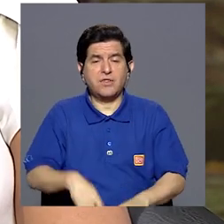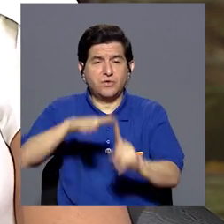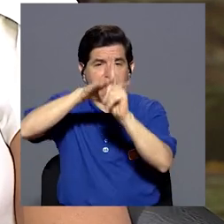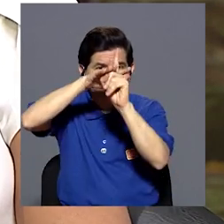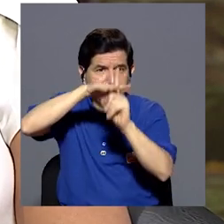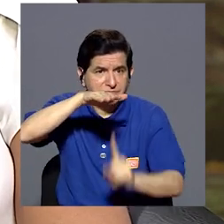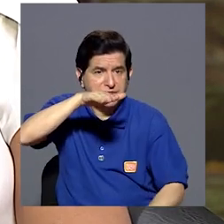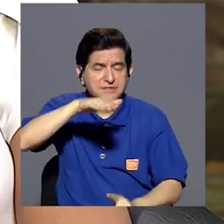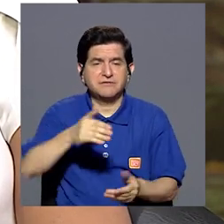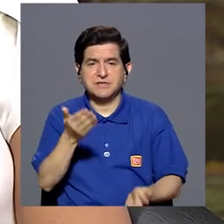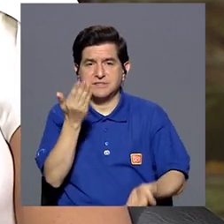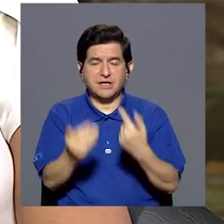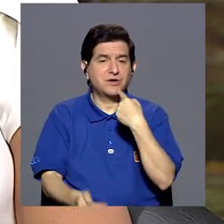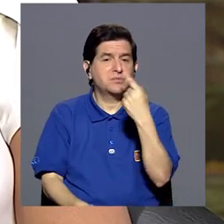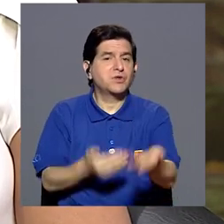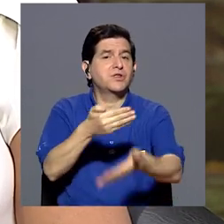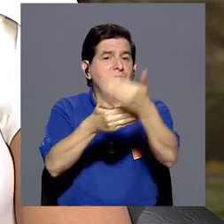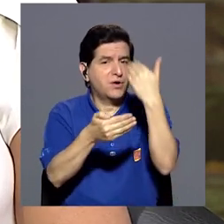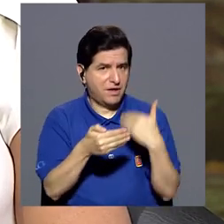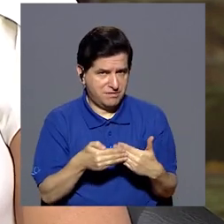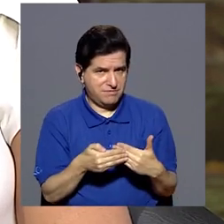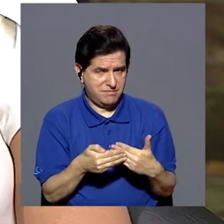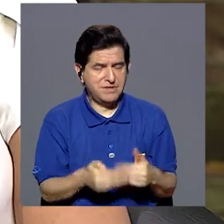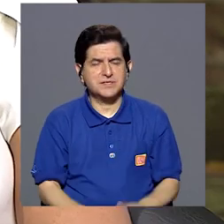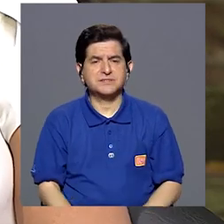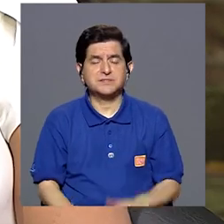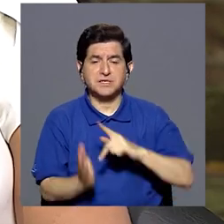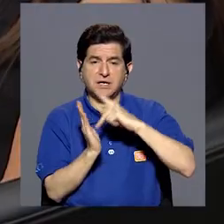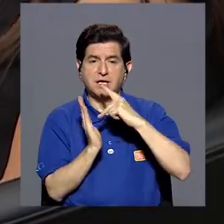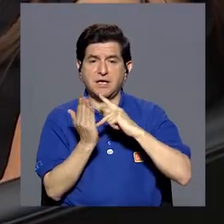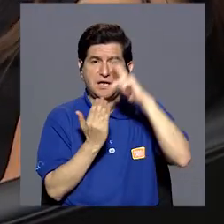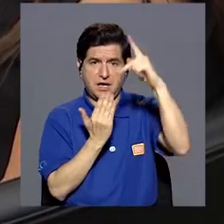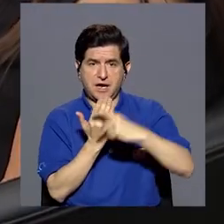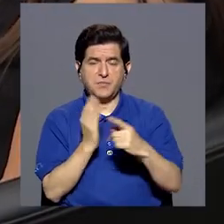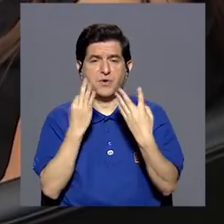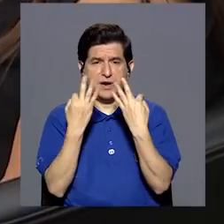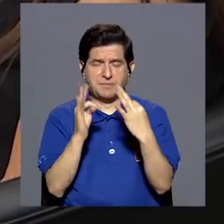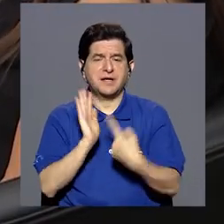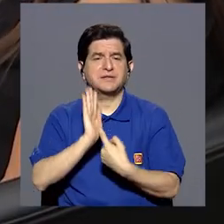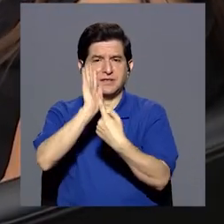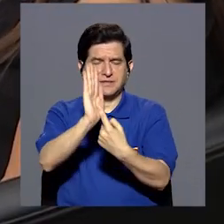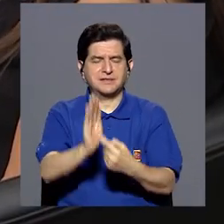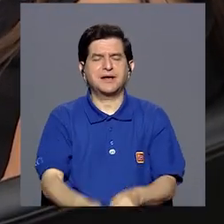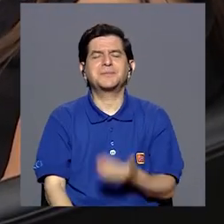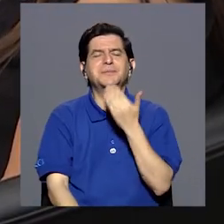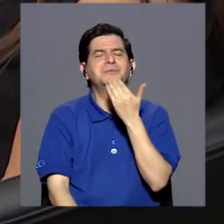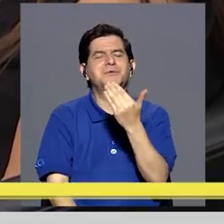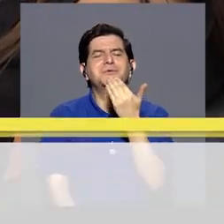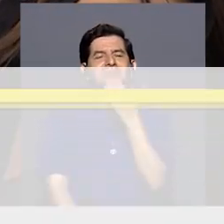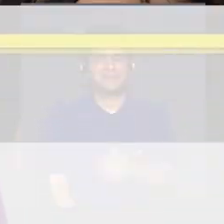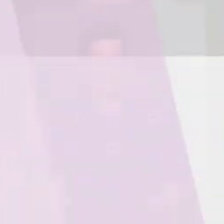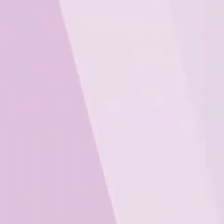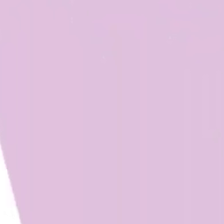y que en el programa quisimos visibilizarlas. La verdad que muchísimas gracias. Muchas gracias a ustedes por la invitación.